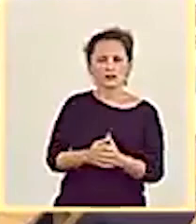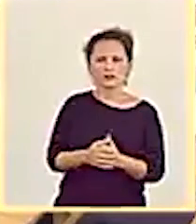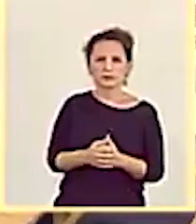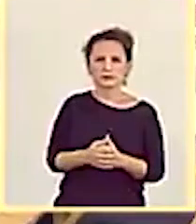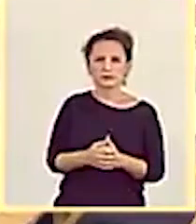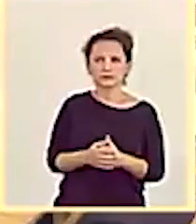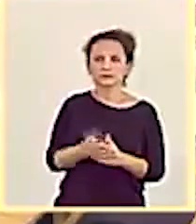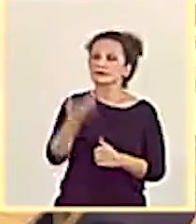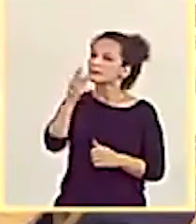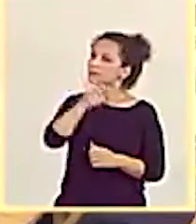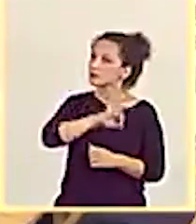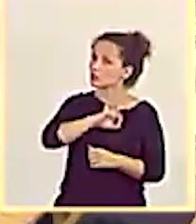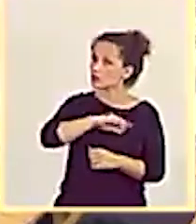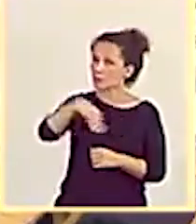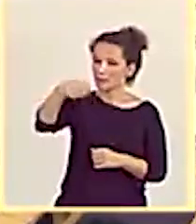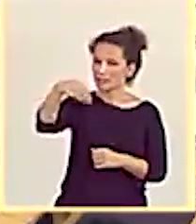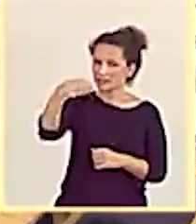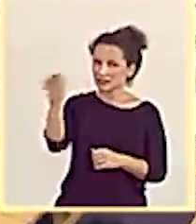Señora ministra.